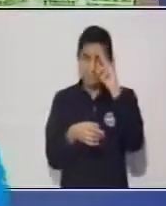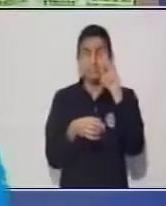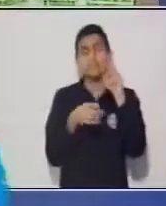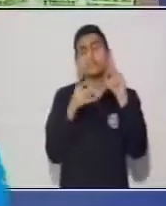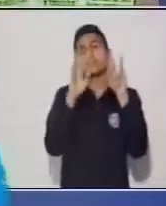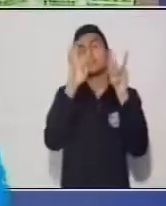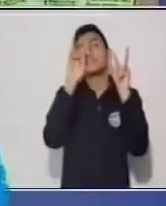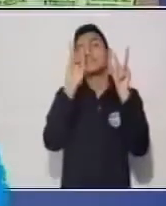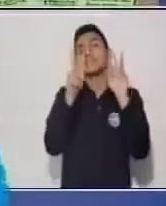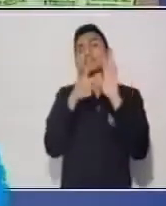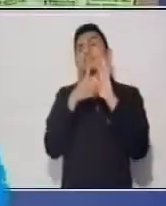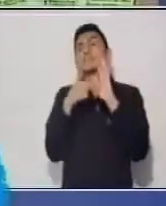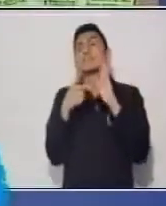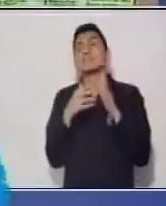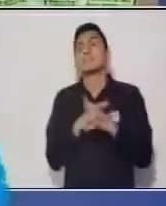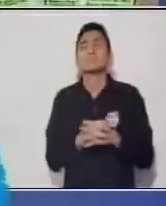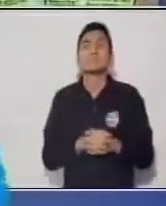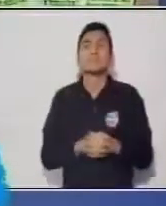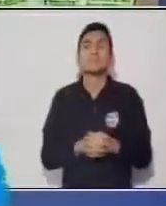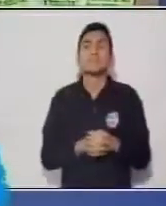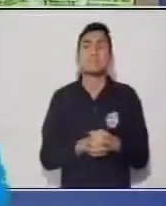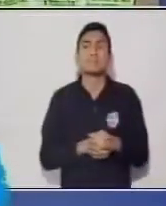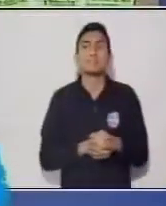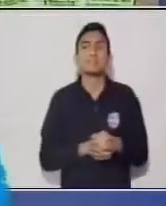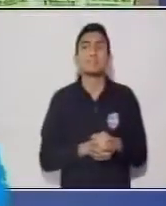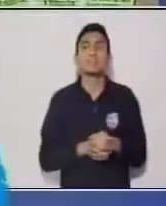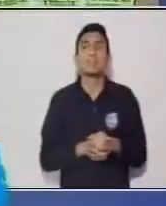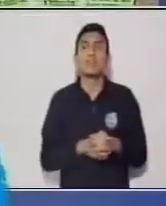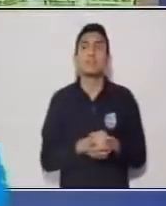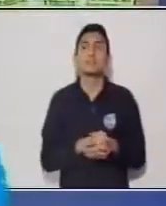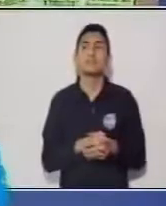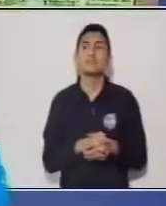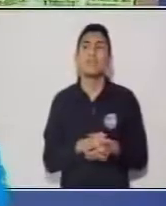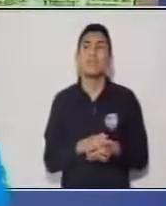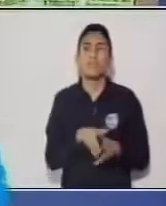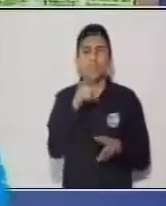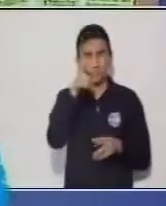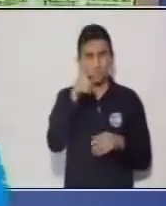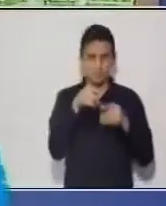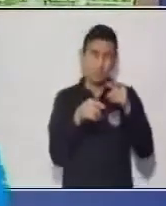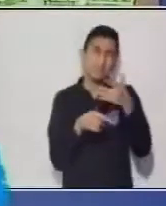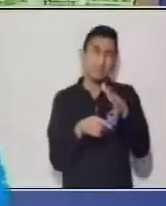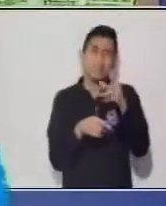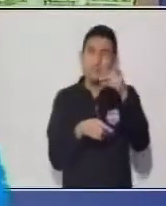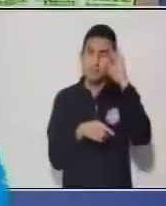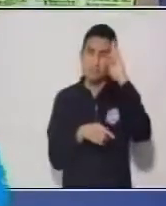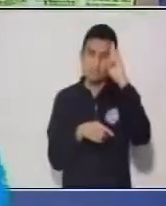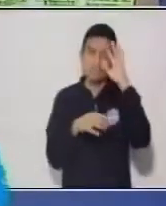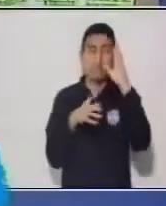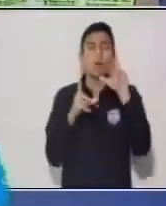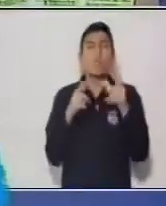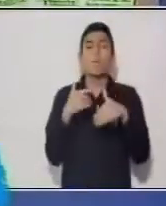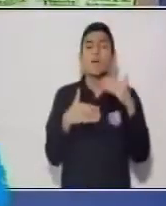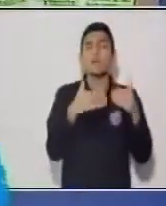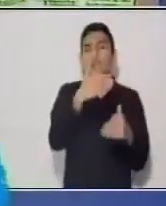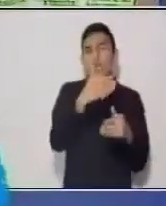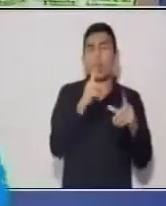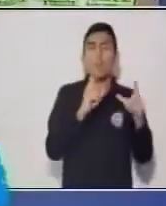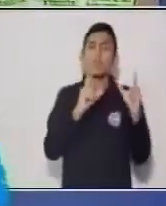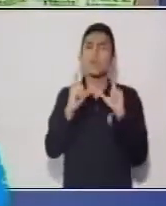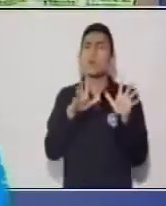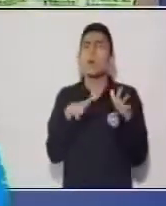proceso de comunicación? La forma básica es emisor,